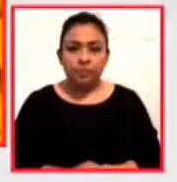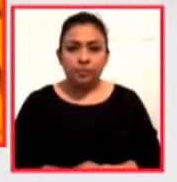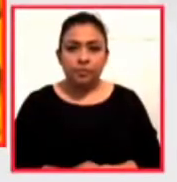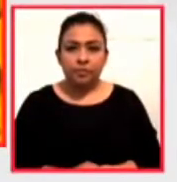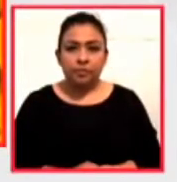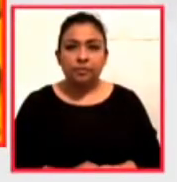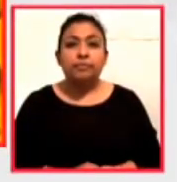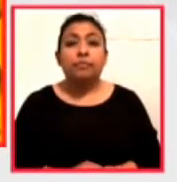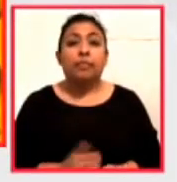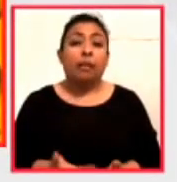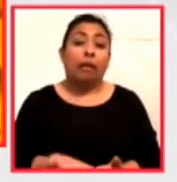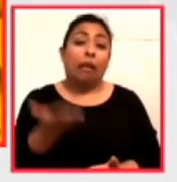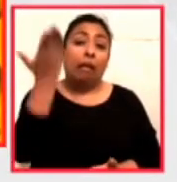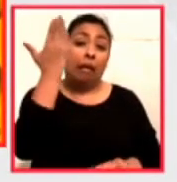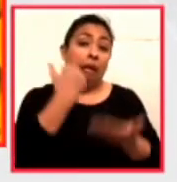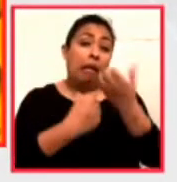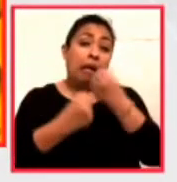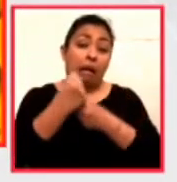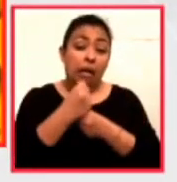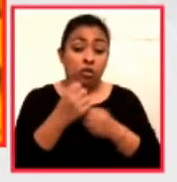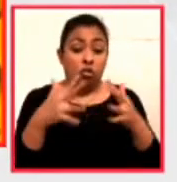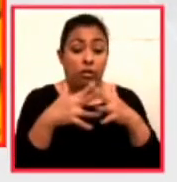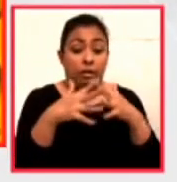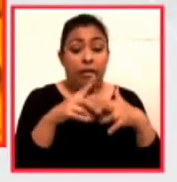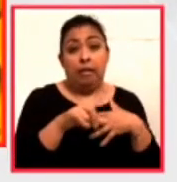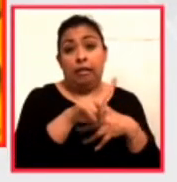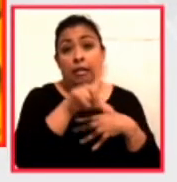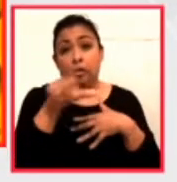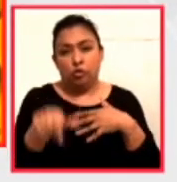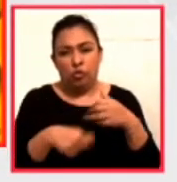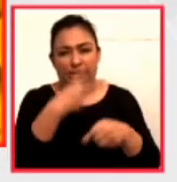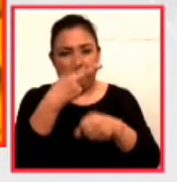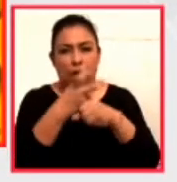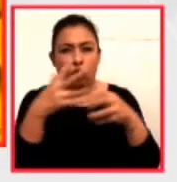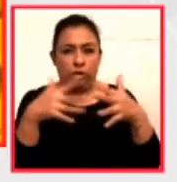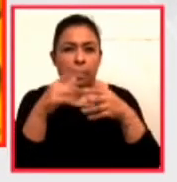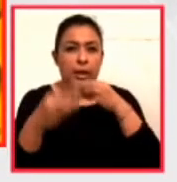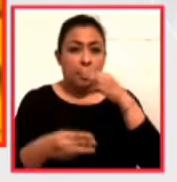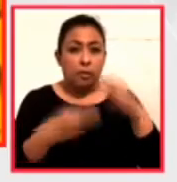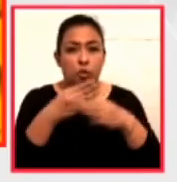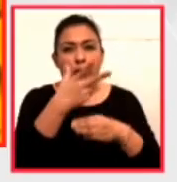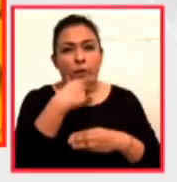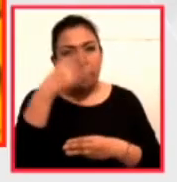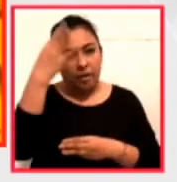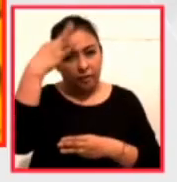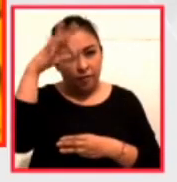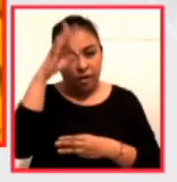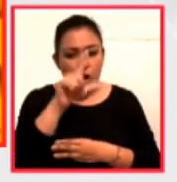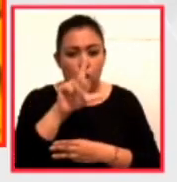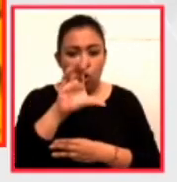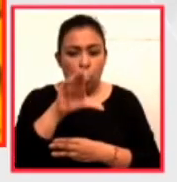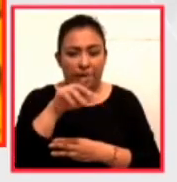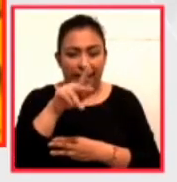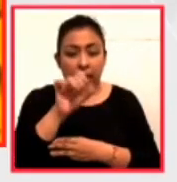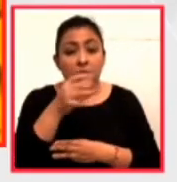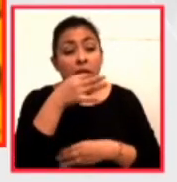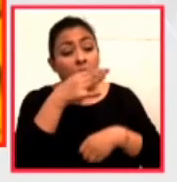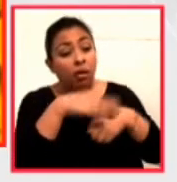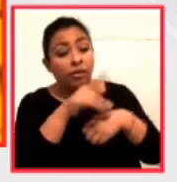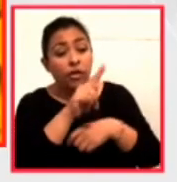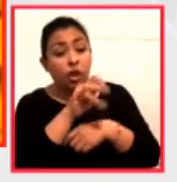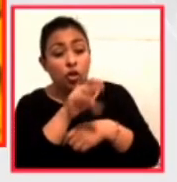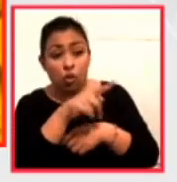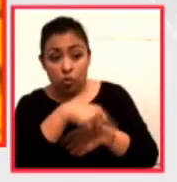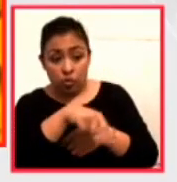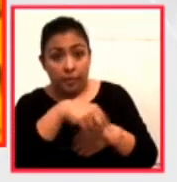En aquellos años de la posguerra, después de la Segunda Guerra Mundial, el finósofo Lukács le dijo a Teodoro Adorno, ustedes